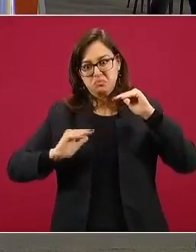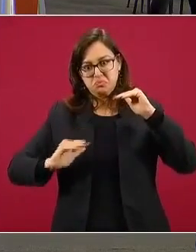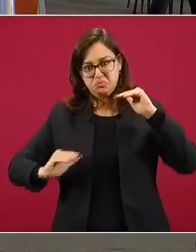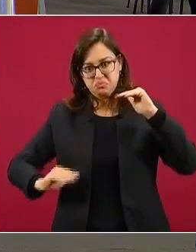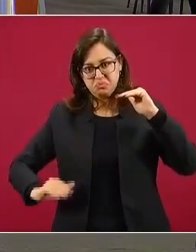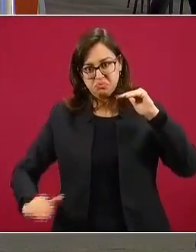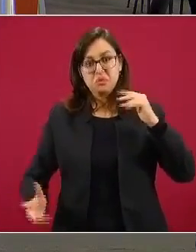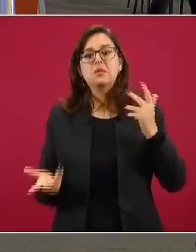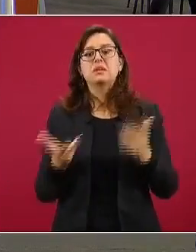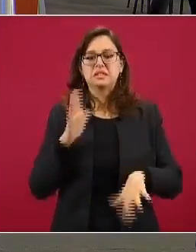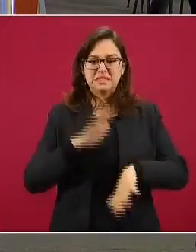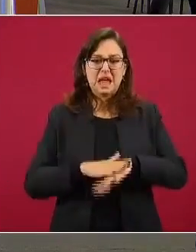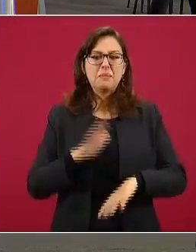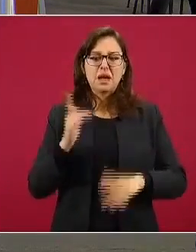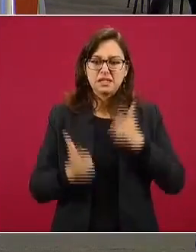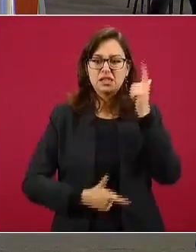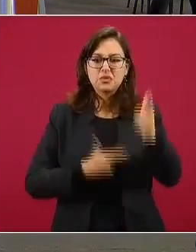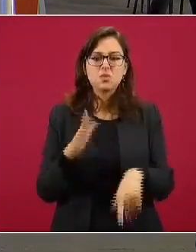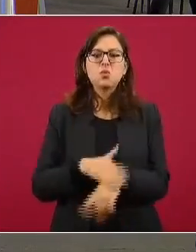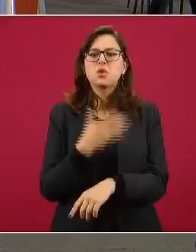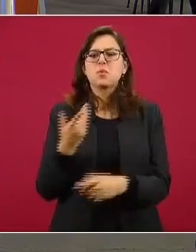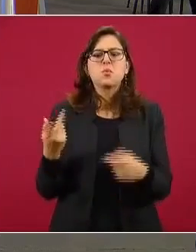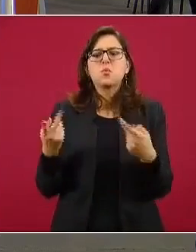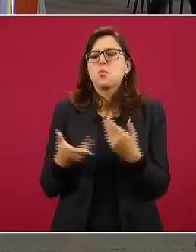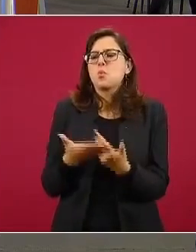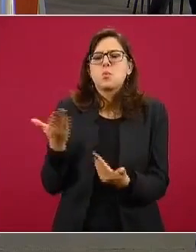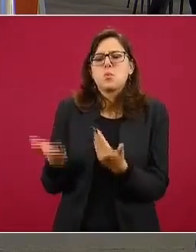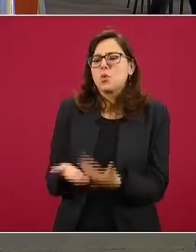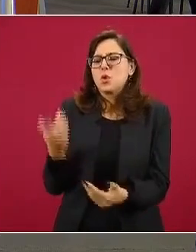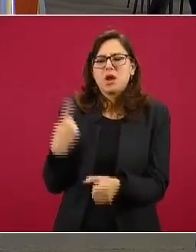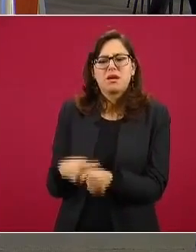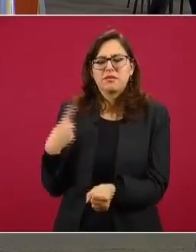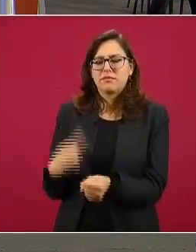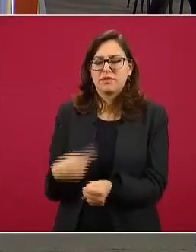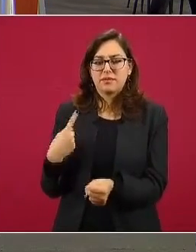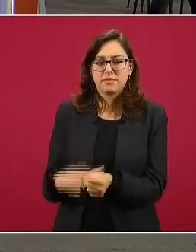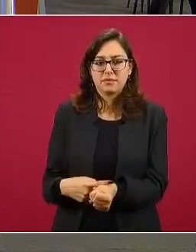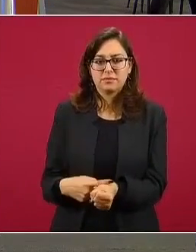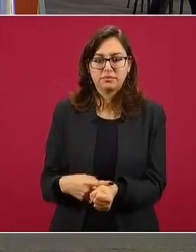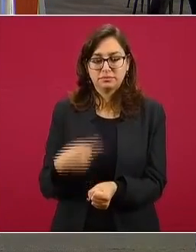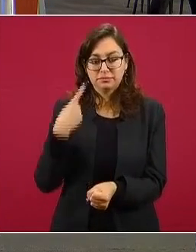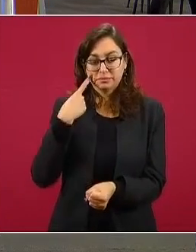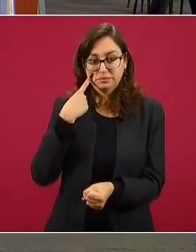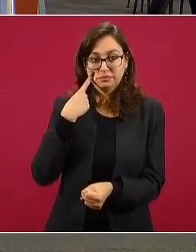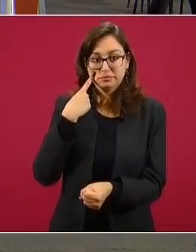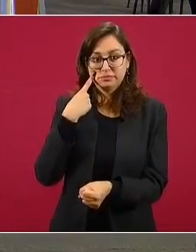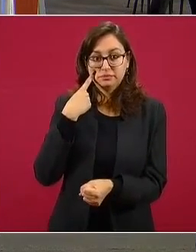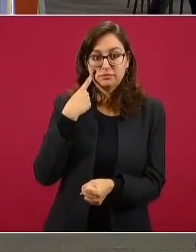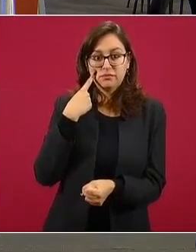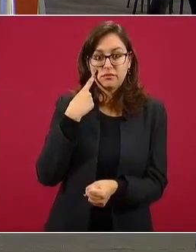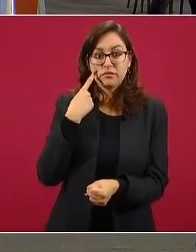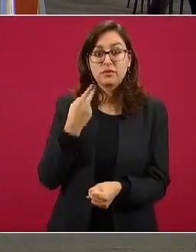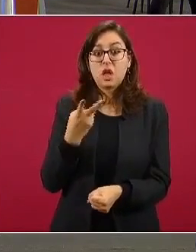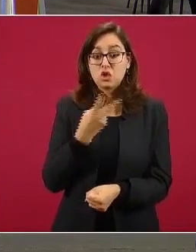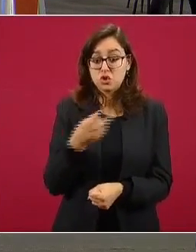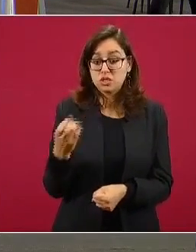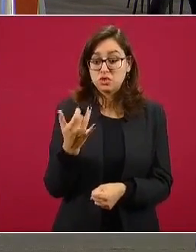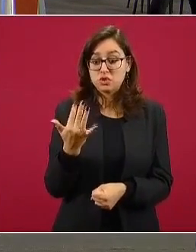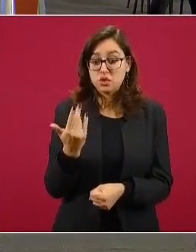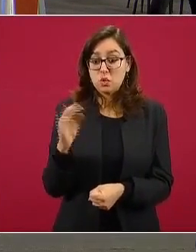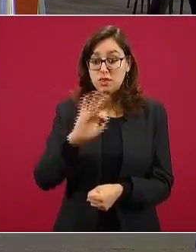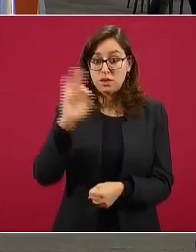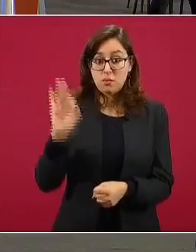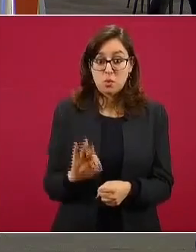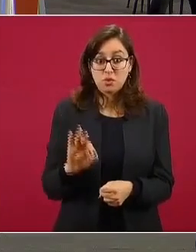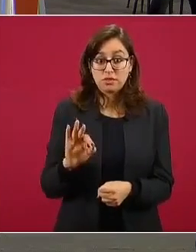se explica porque son muy pocos casos. Noten ustedes aquí, ojo con la interpretación, estamos hablando de un incremento de 250 por